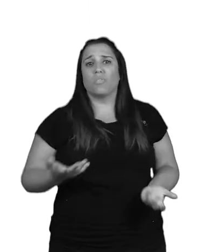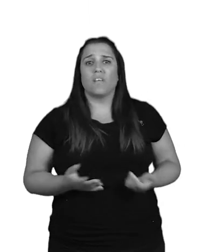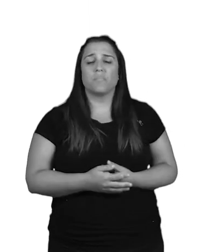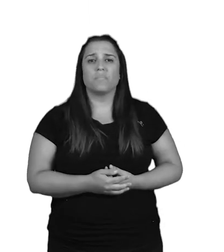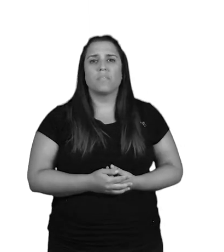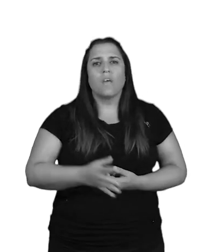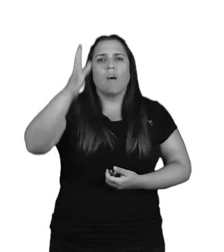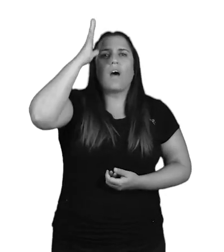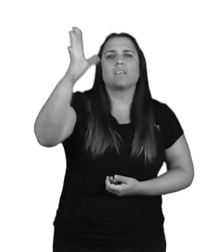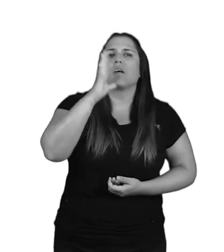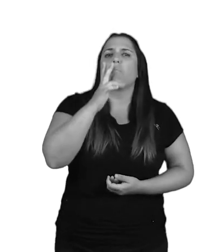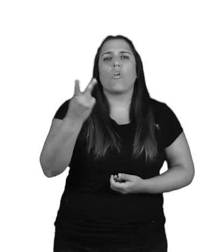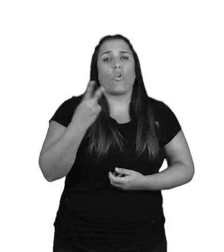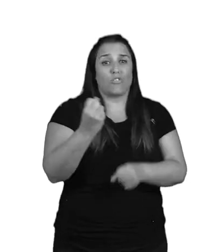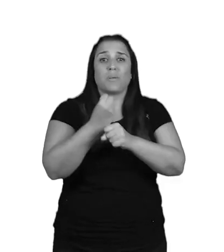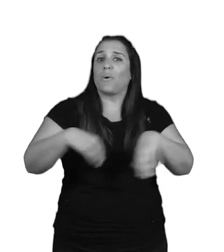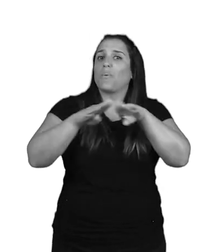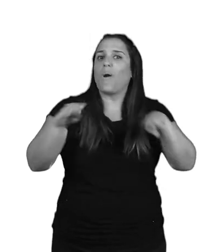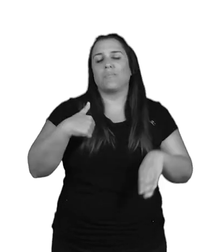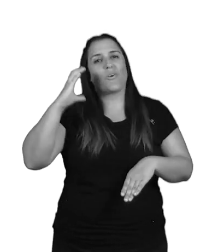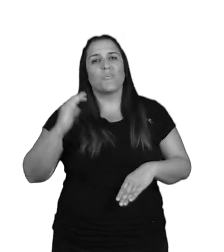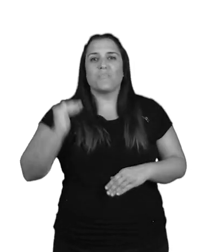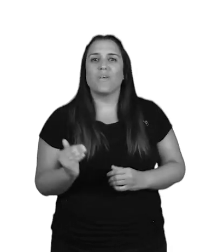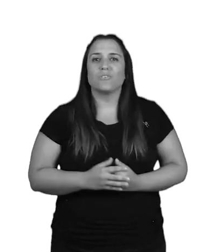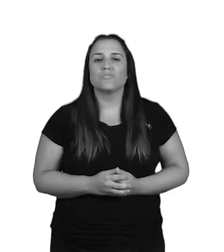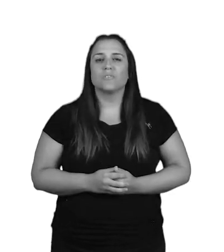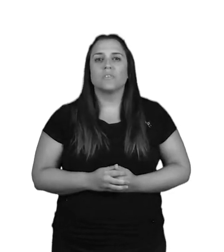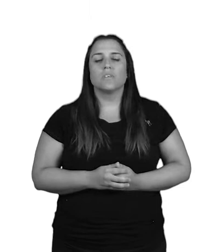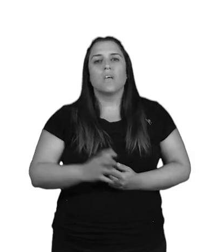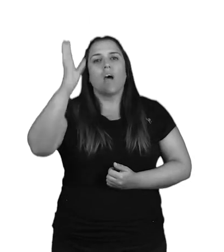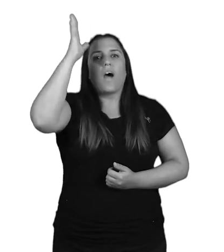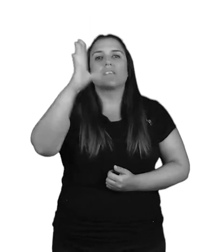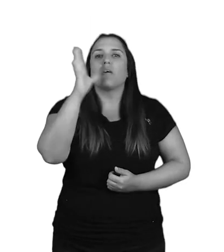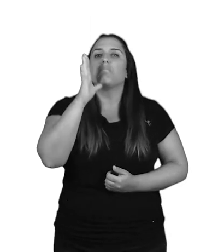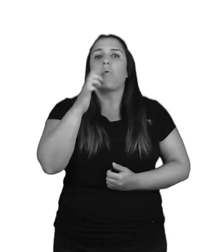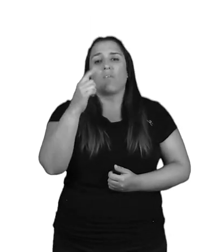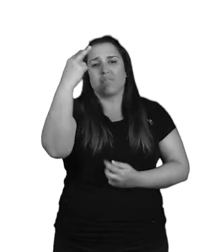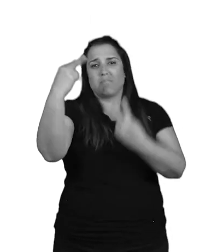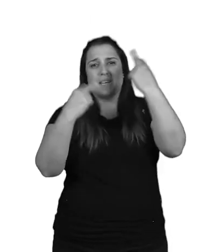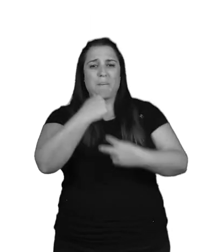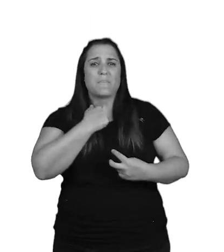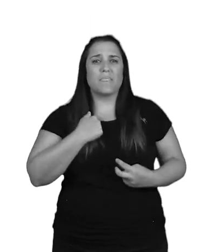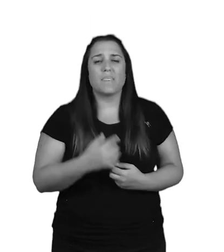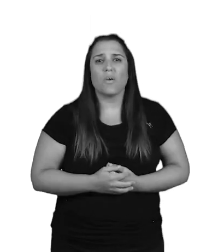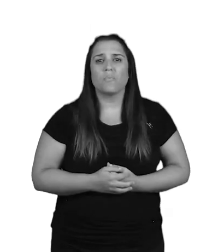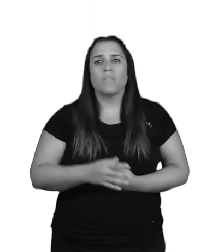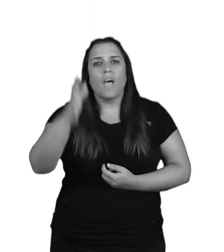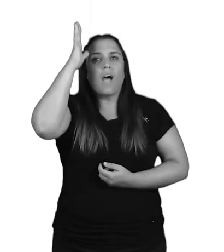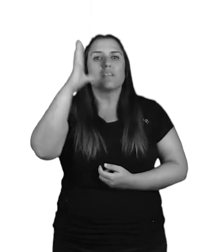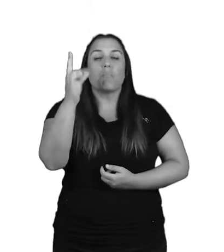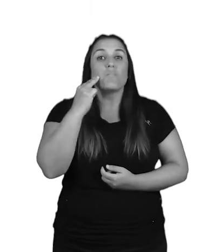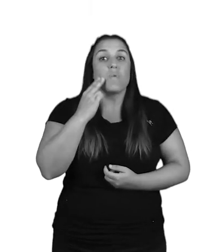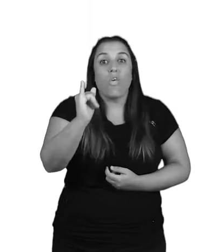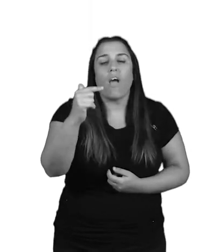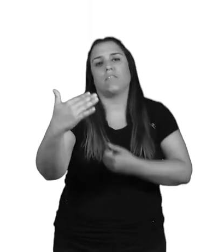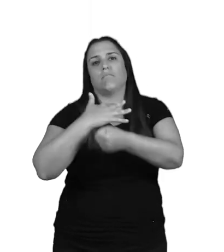antes que en mí. Harta de que me pagues menos por el mismo trabajo. Harta de que me desnudes con tu mirada. Harta